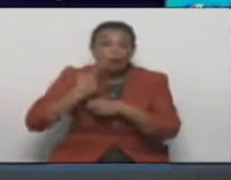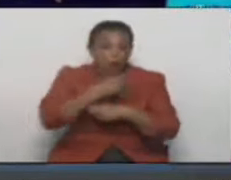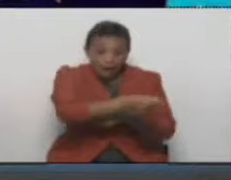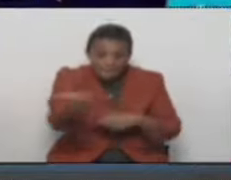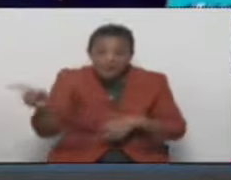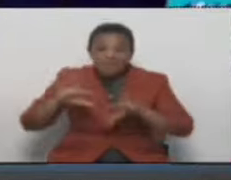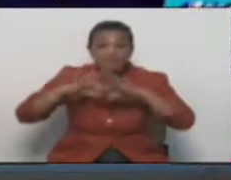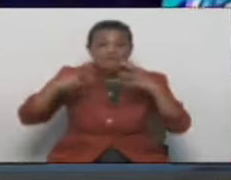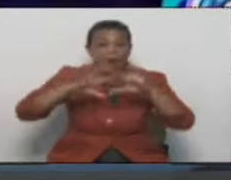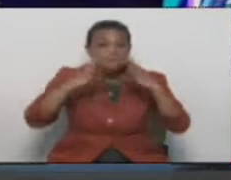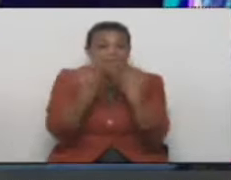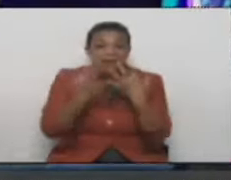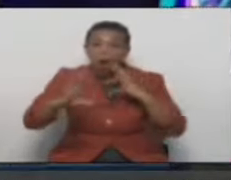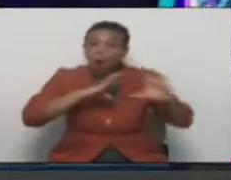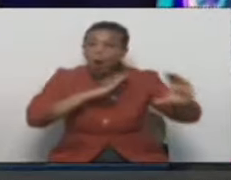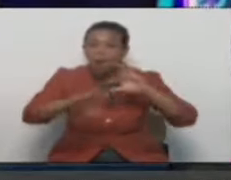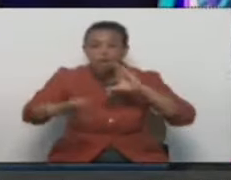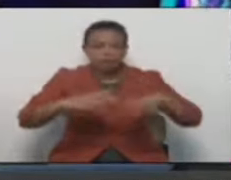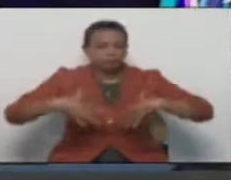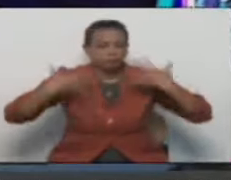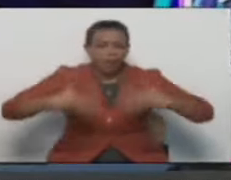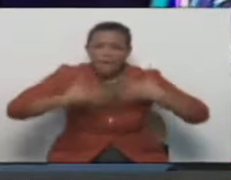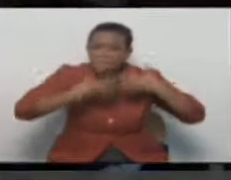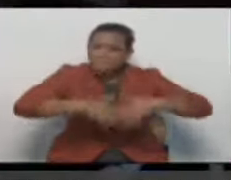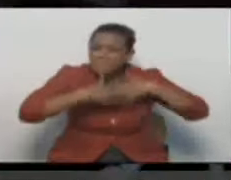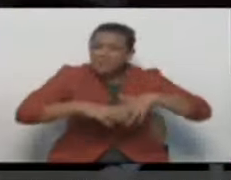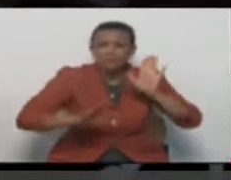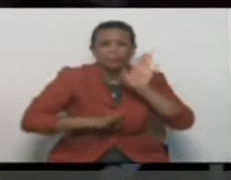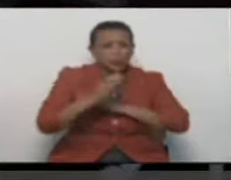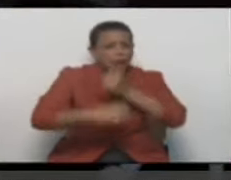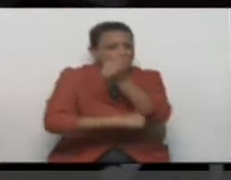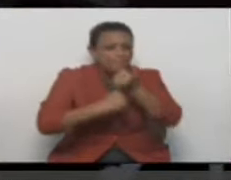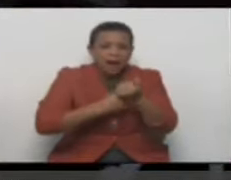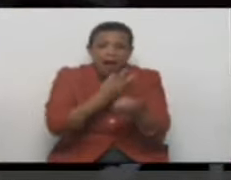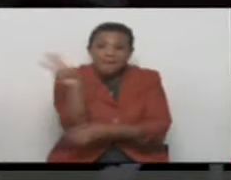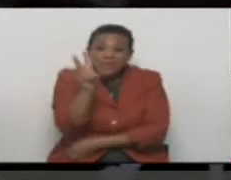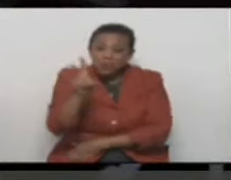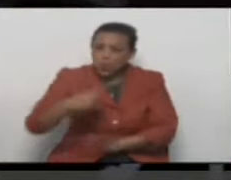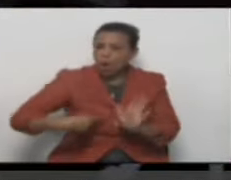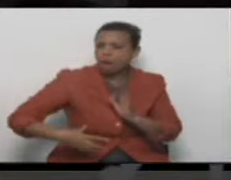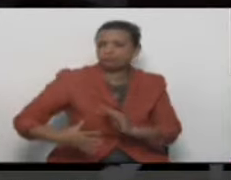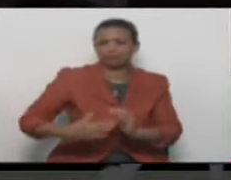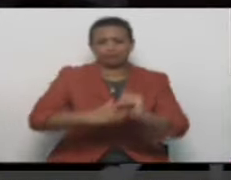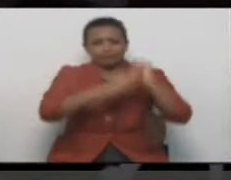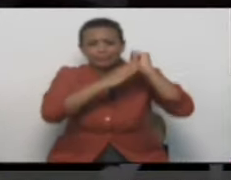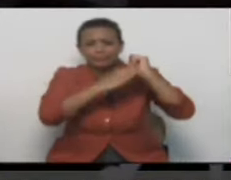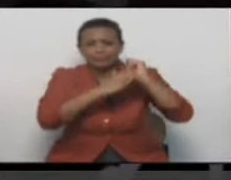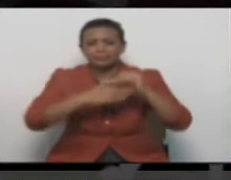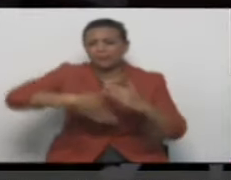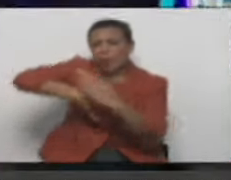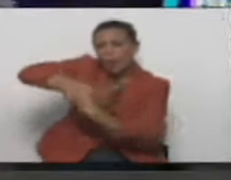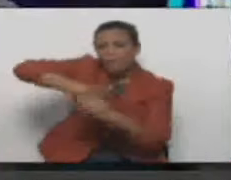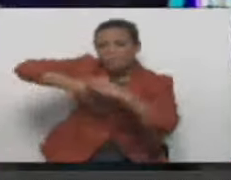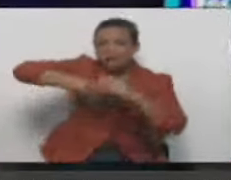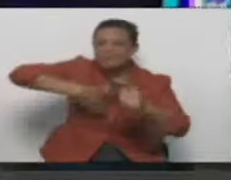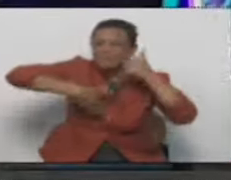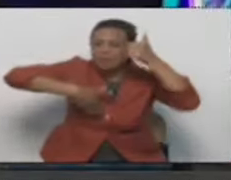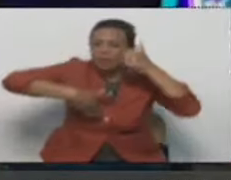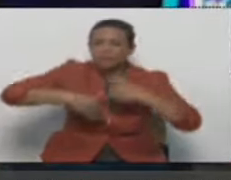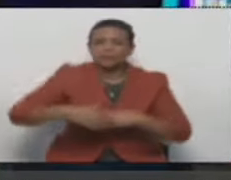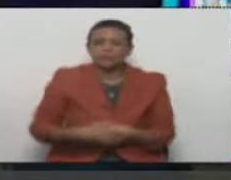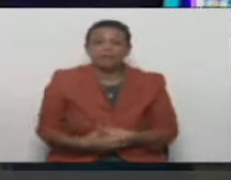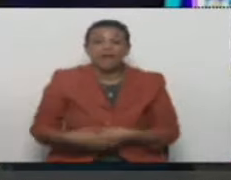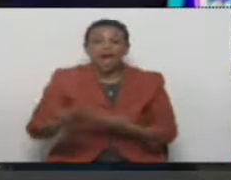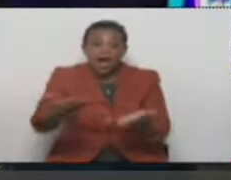la familia y las telecomunicaciones para avanzar, crecer y poner a nuestro país en el sitial de honor donde se lo merece. Ahora, fíjate, aquí me llega